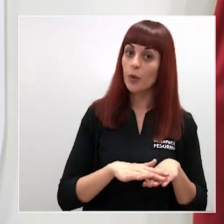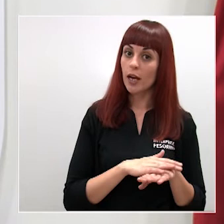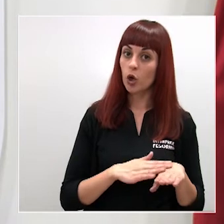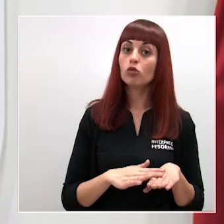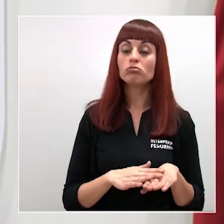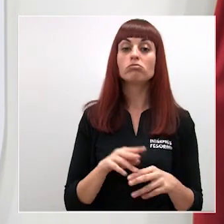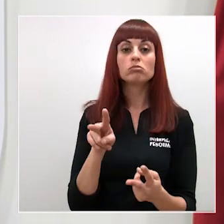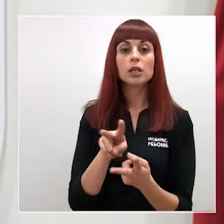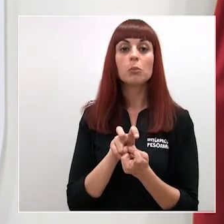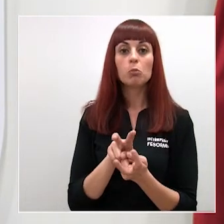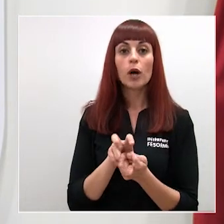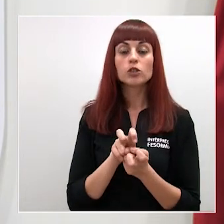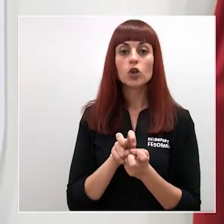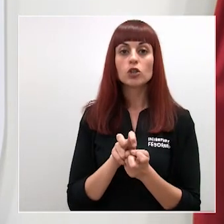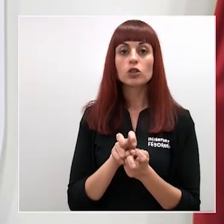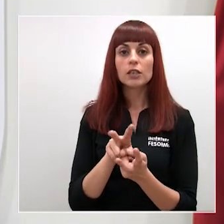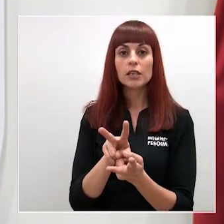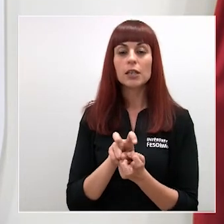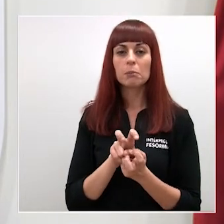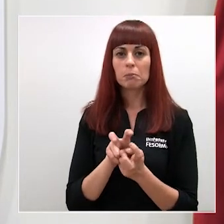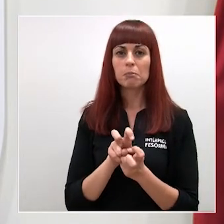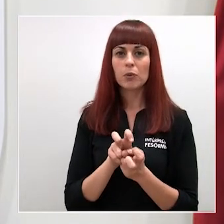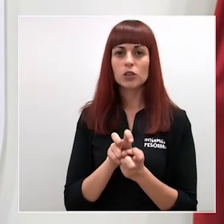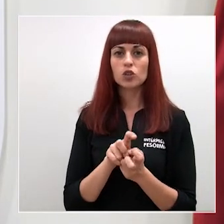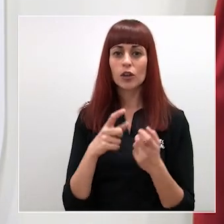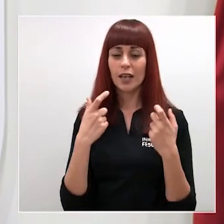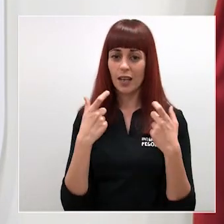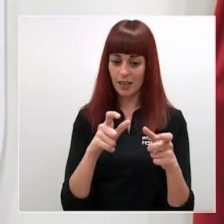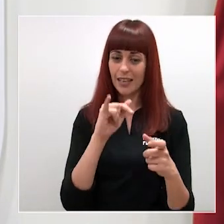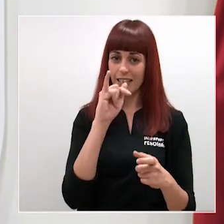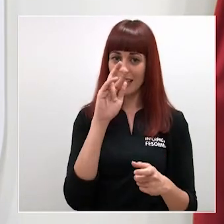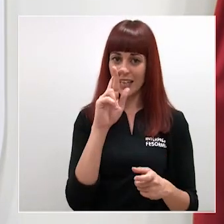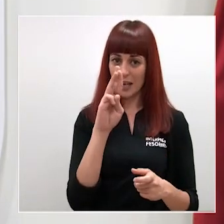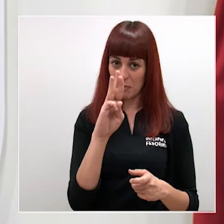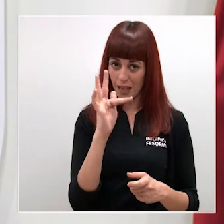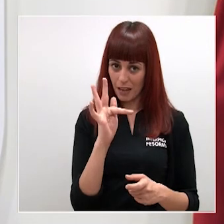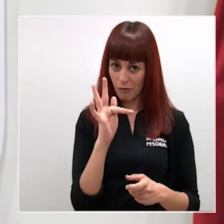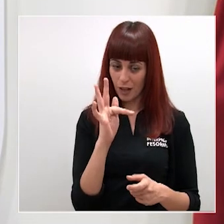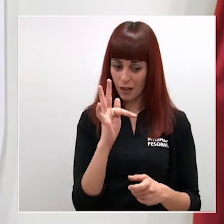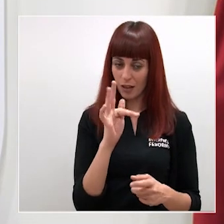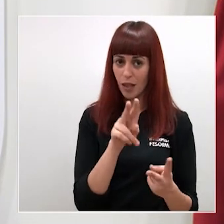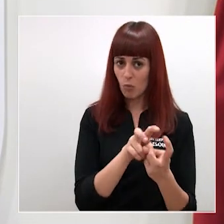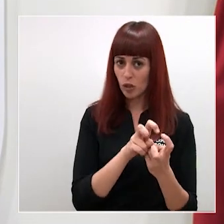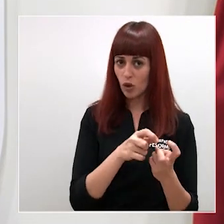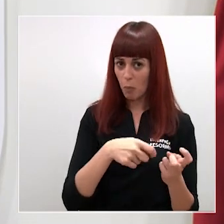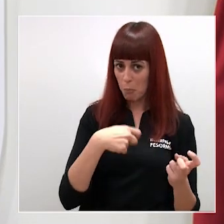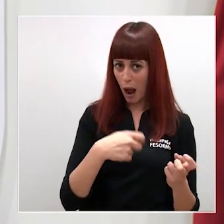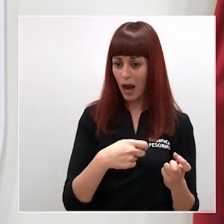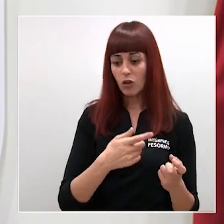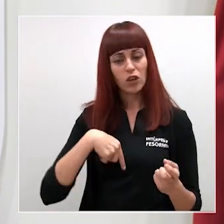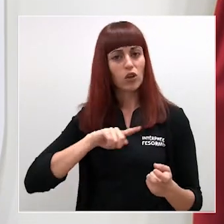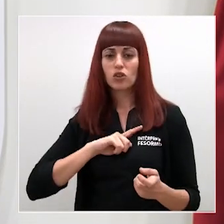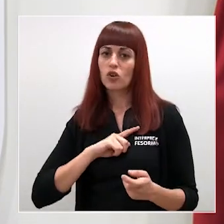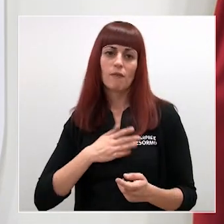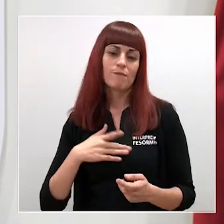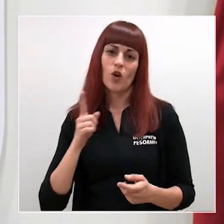los impuestos sobre todo el trauma el trauma autonómico del IRPF y nosotros pues no estamos dispuestos a que